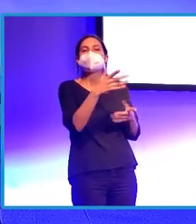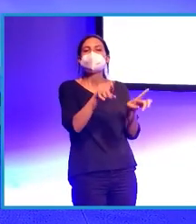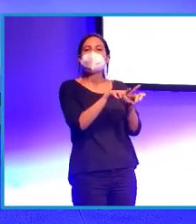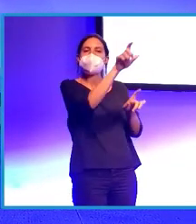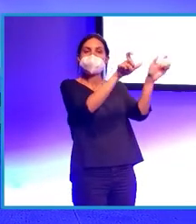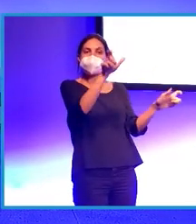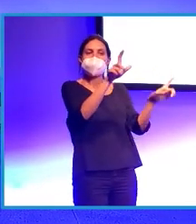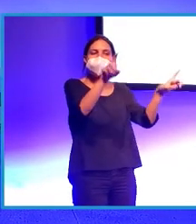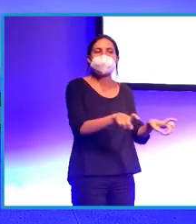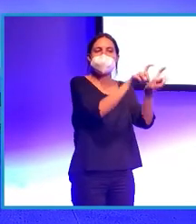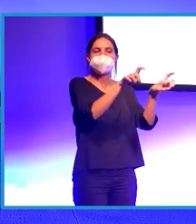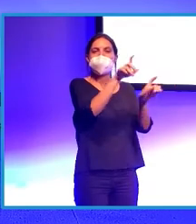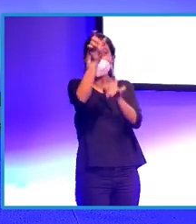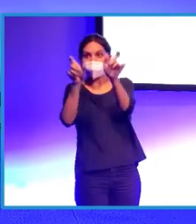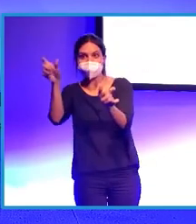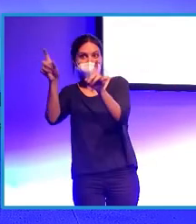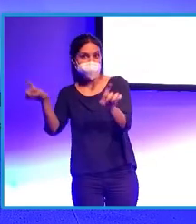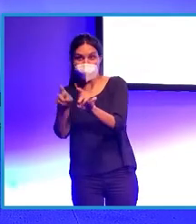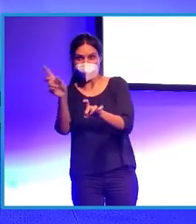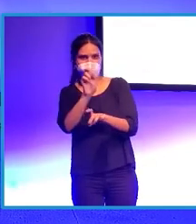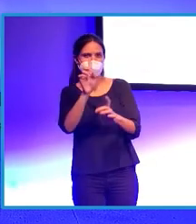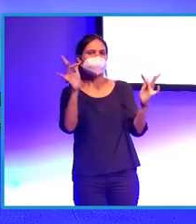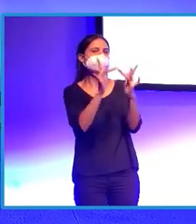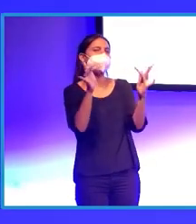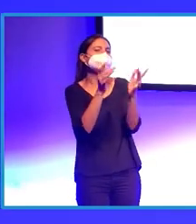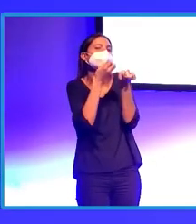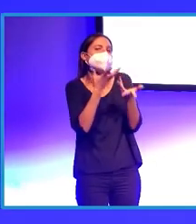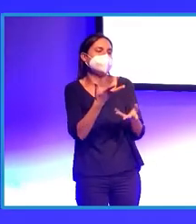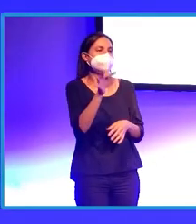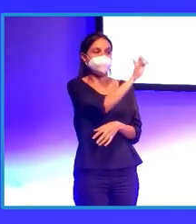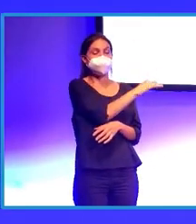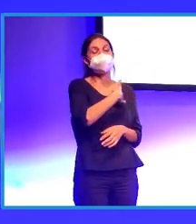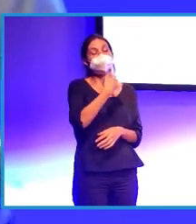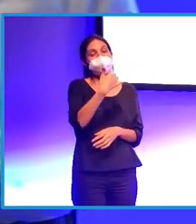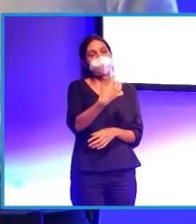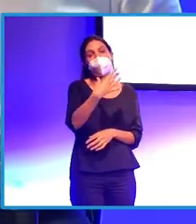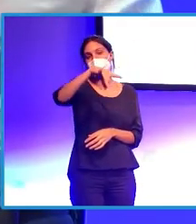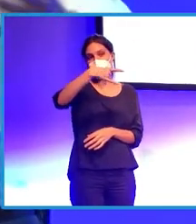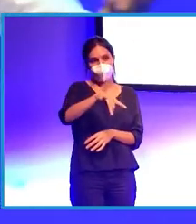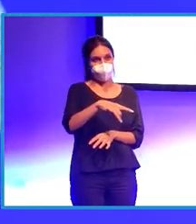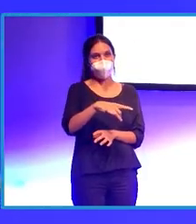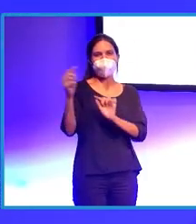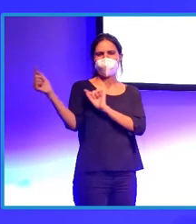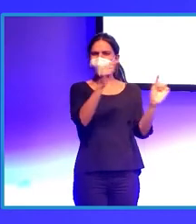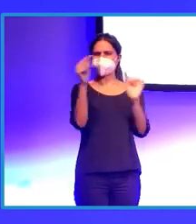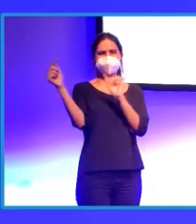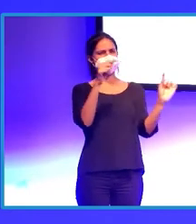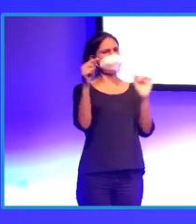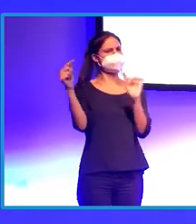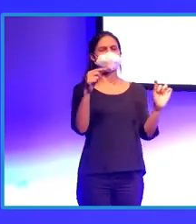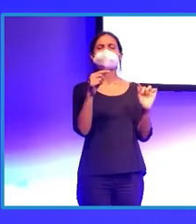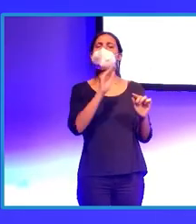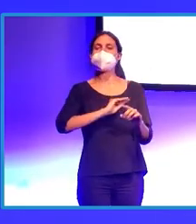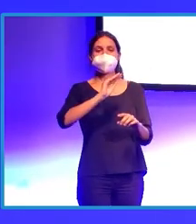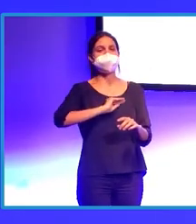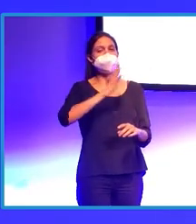Esa pregunta, lo único que le puedo decir es que muchas discusiones han habido. Porque, claro, te piden imposibles para